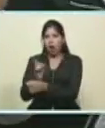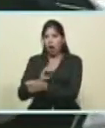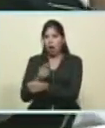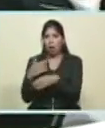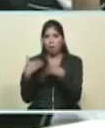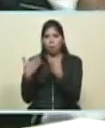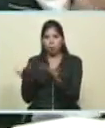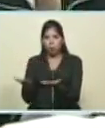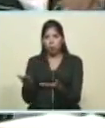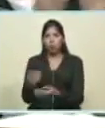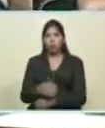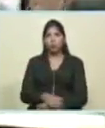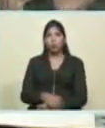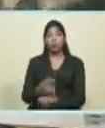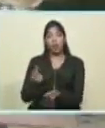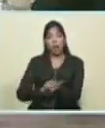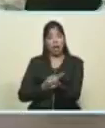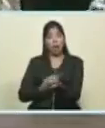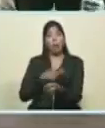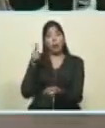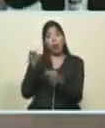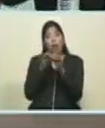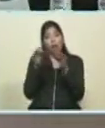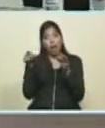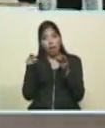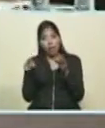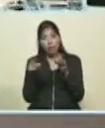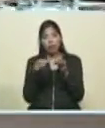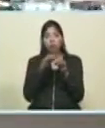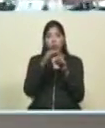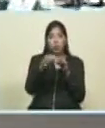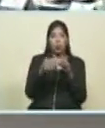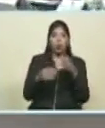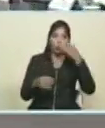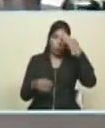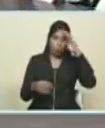a nuestros hermanos de Antigüe de Barbuda San Martín y Cuba